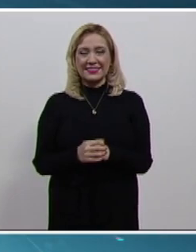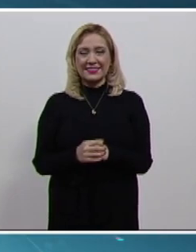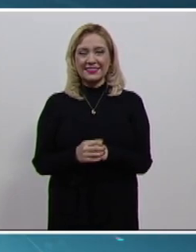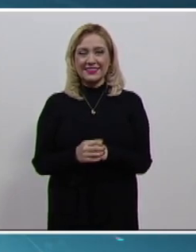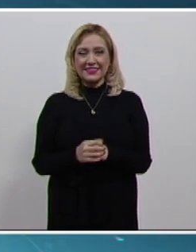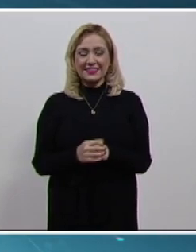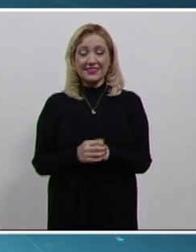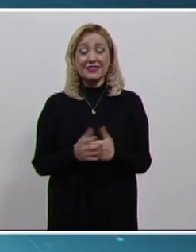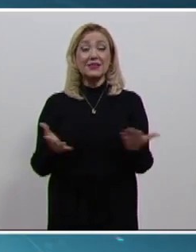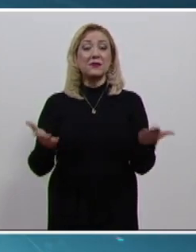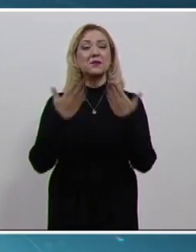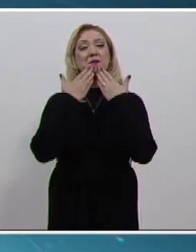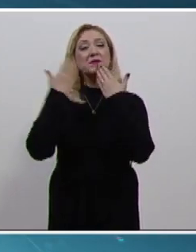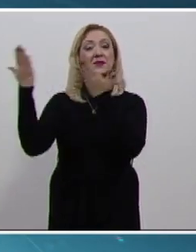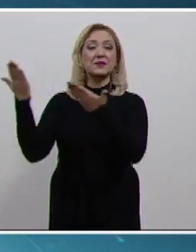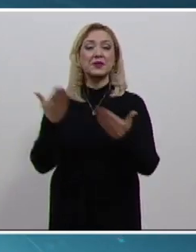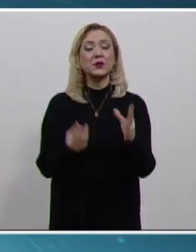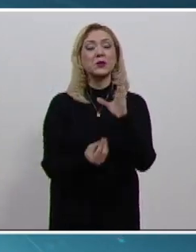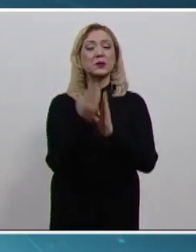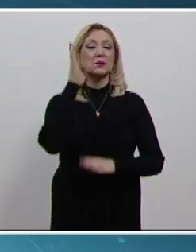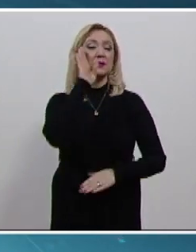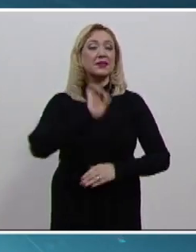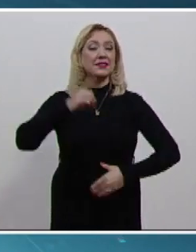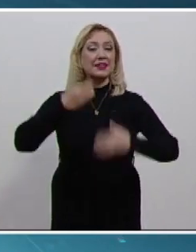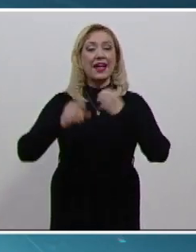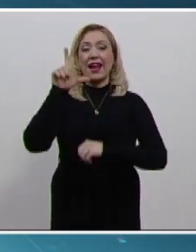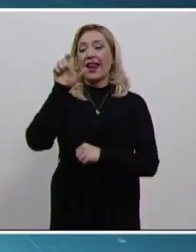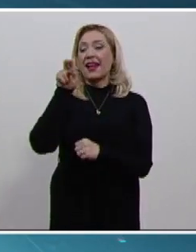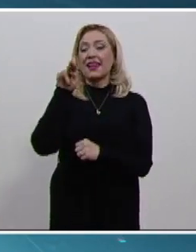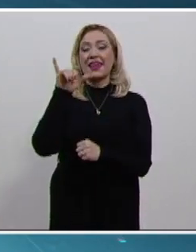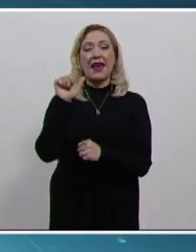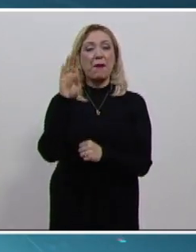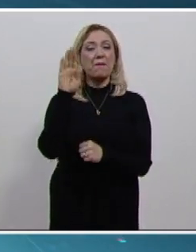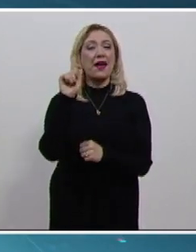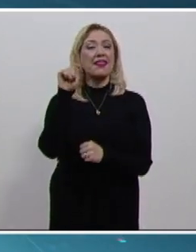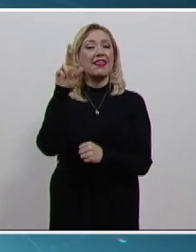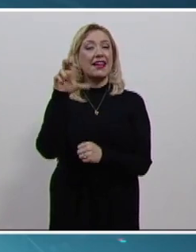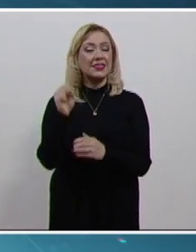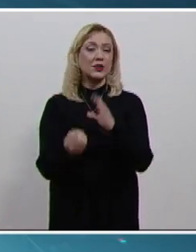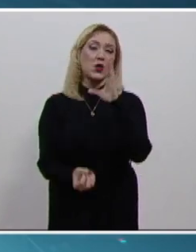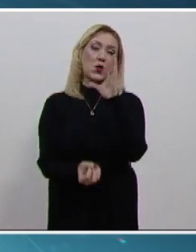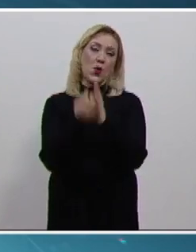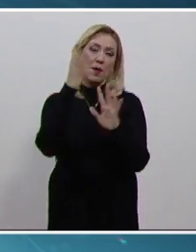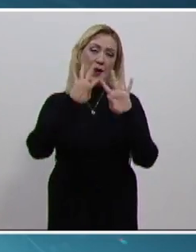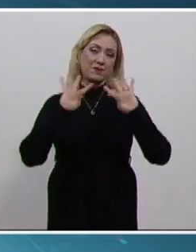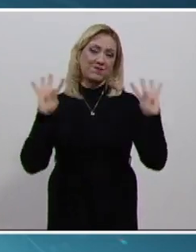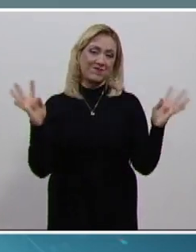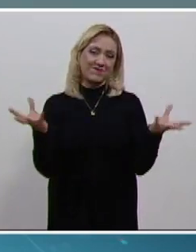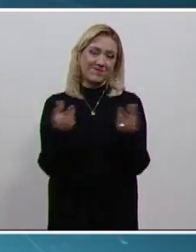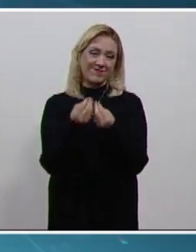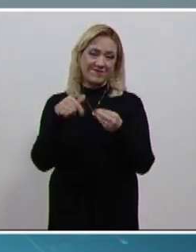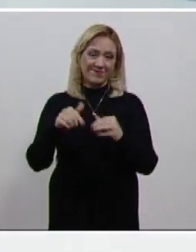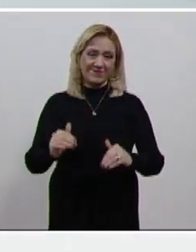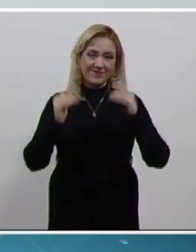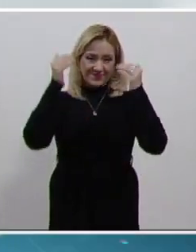Dan la bienvenida a la ministra Lenia Batres Guadarrama como nueva integrante de la Suprema Corte.